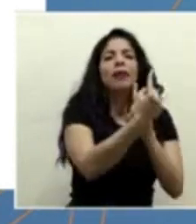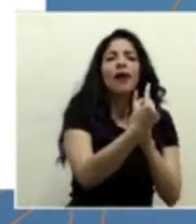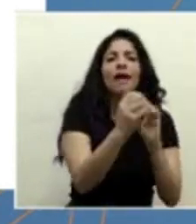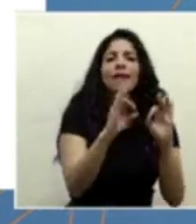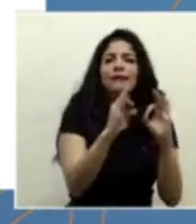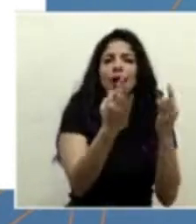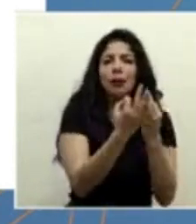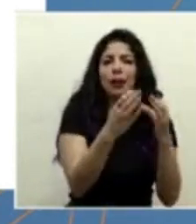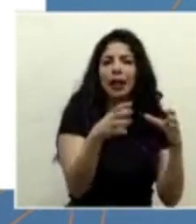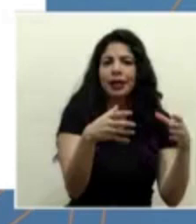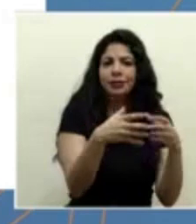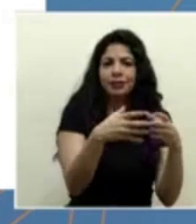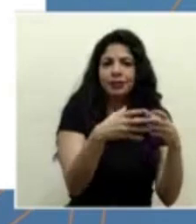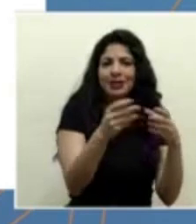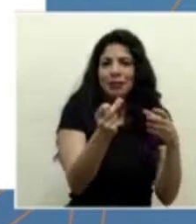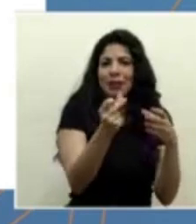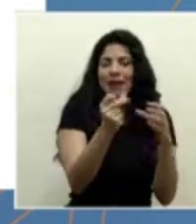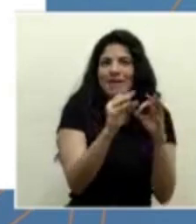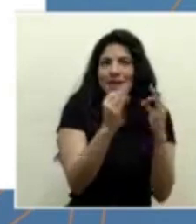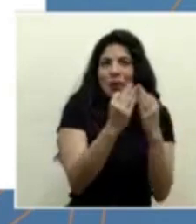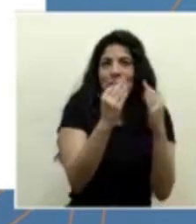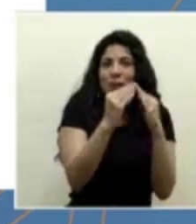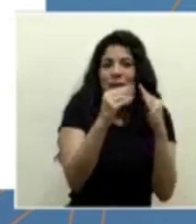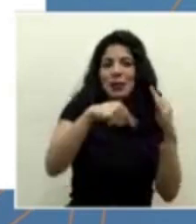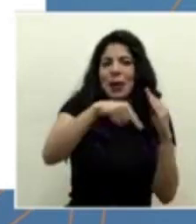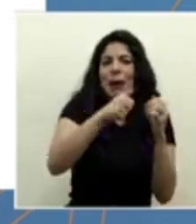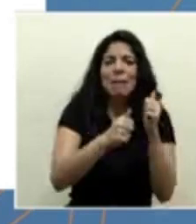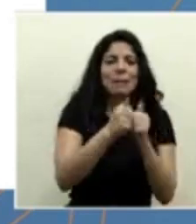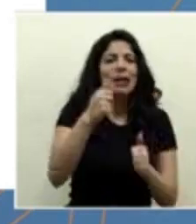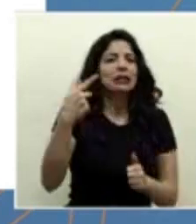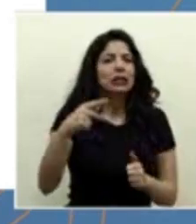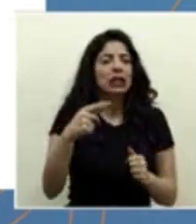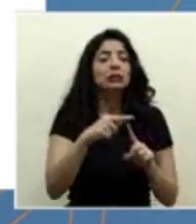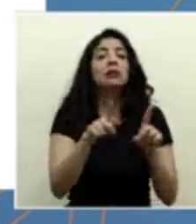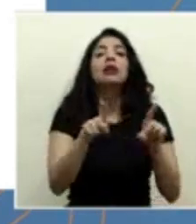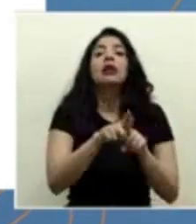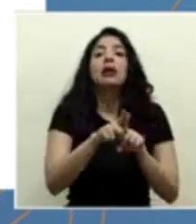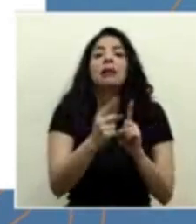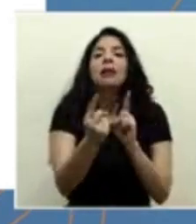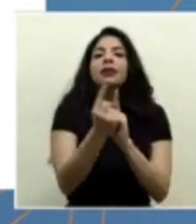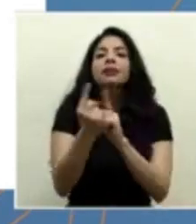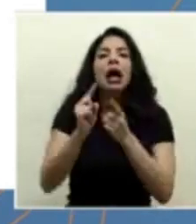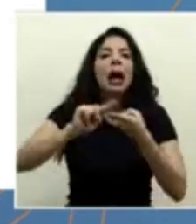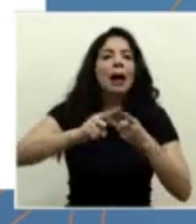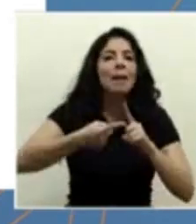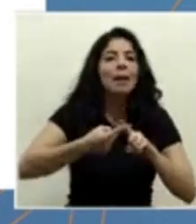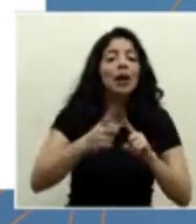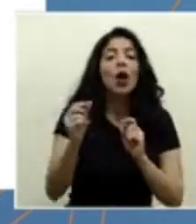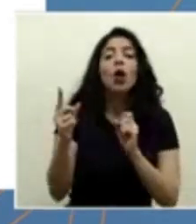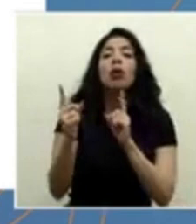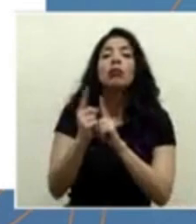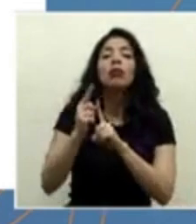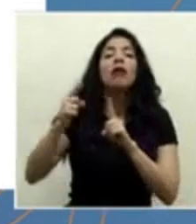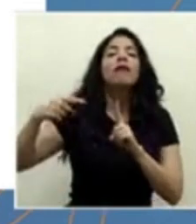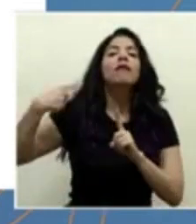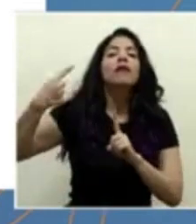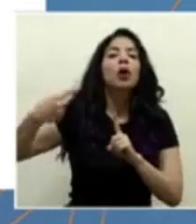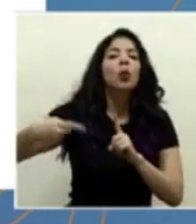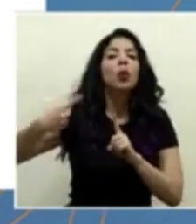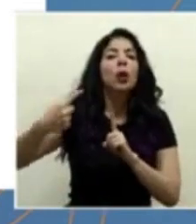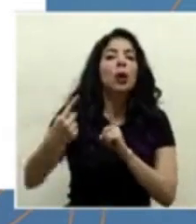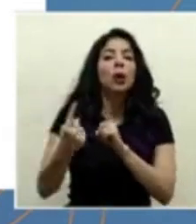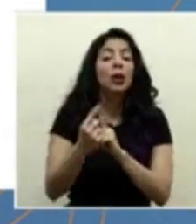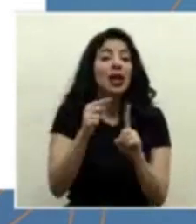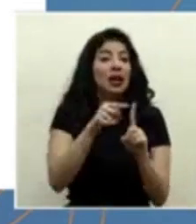sabemos que a nivel del núcleo inmediato es donde hay más exposición, pero también a nivel de amistades y a nivel de contactos esporádicos. Esa persona,